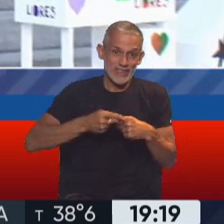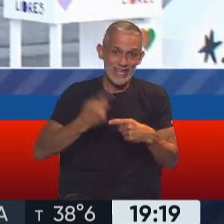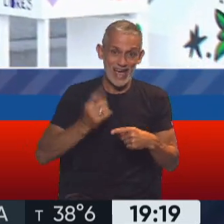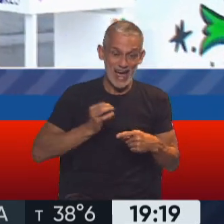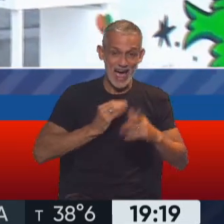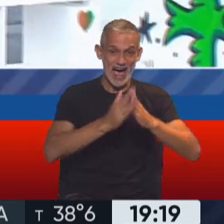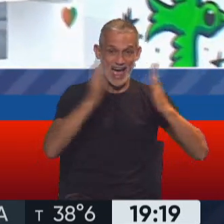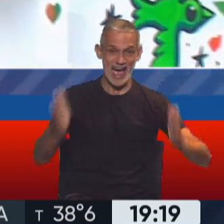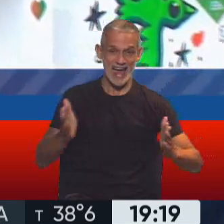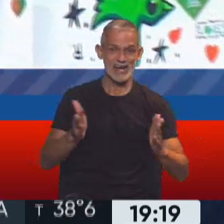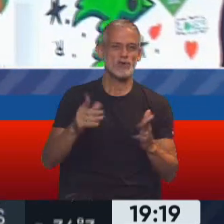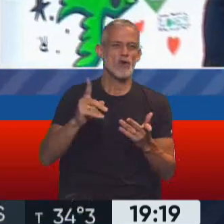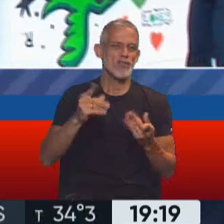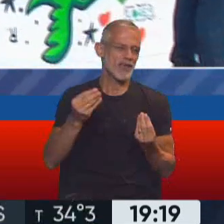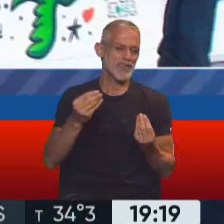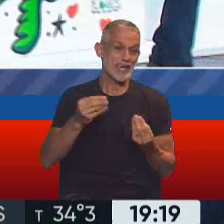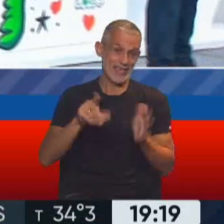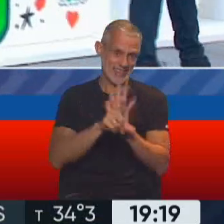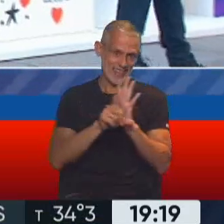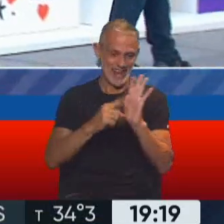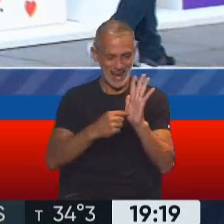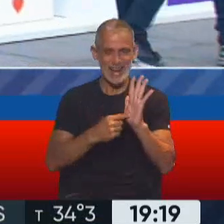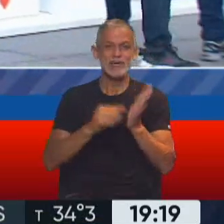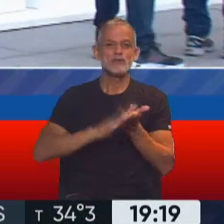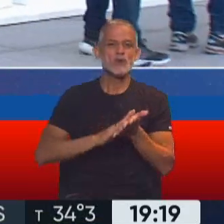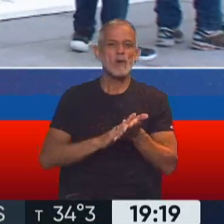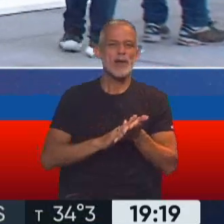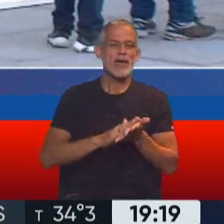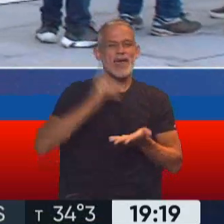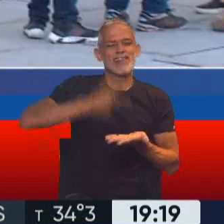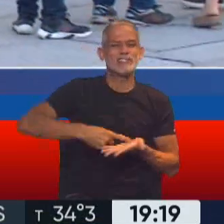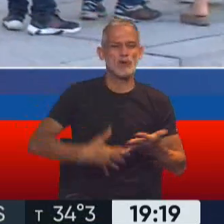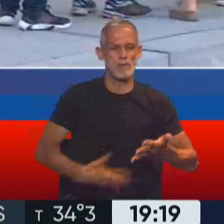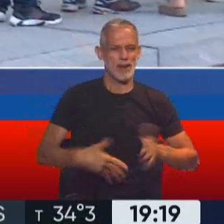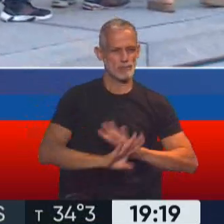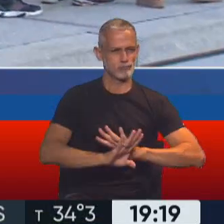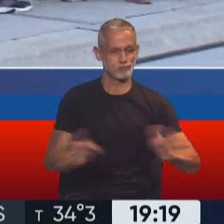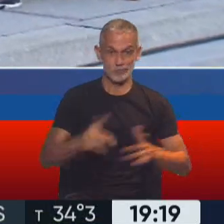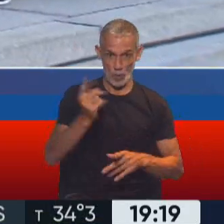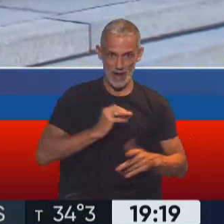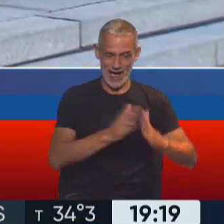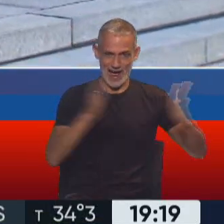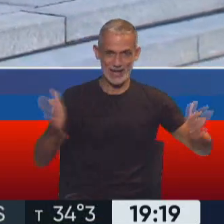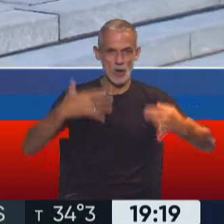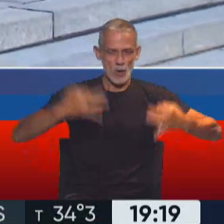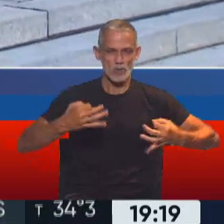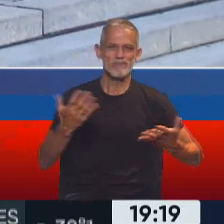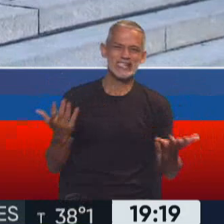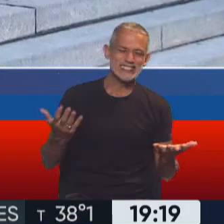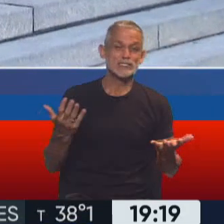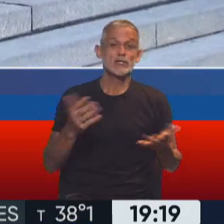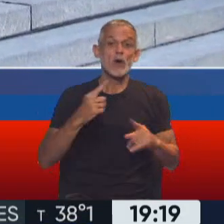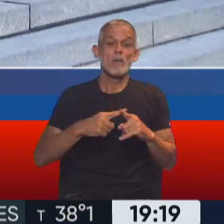año de la nueva ley de interrupción voluntaria del embarazo, esta ley que cumple un año. Bueno, debido a la